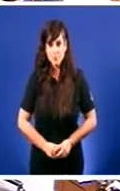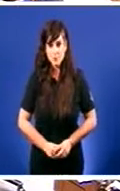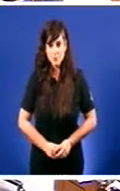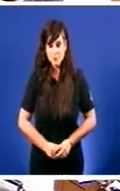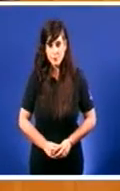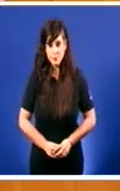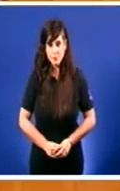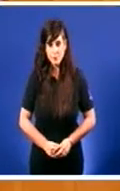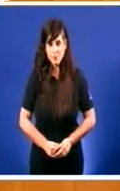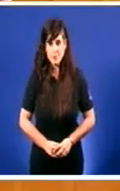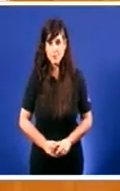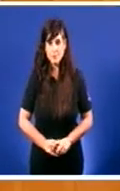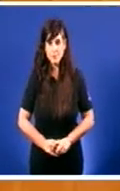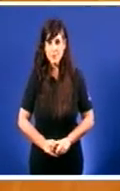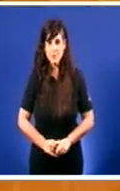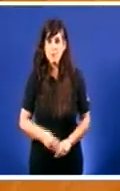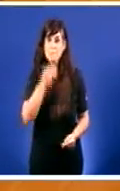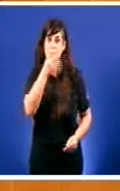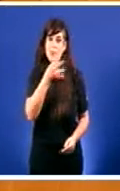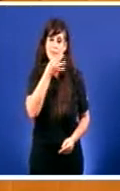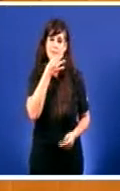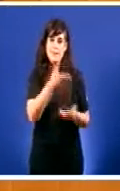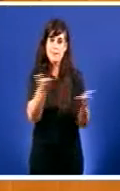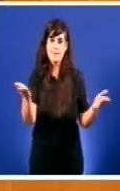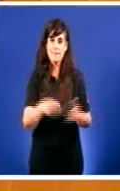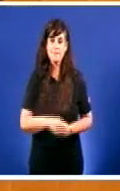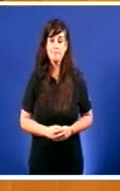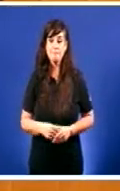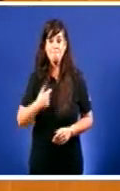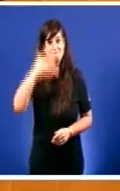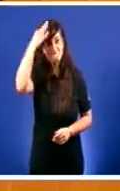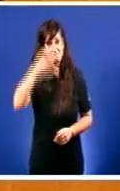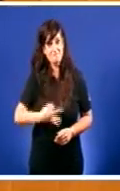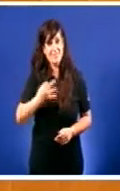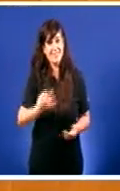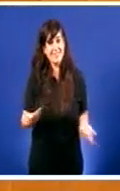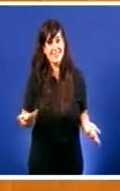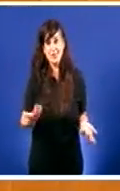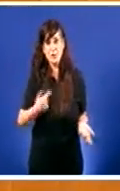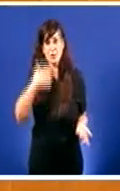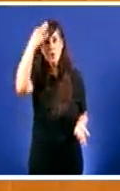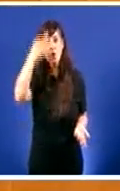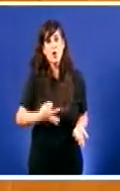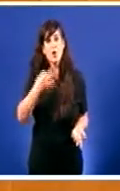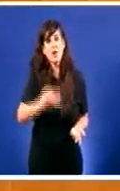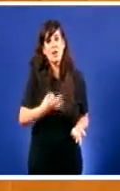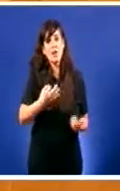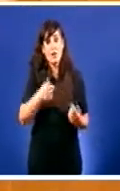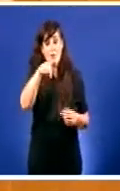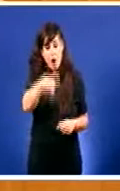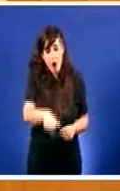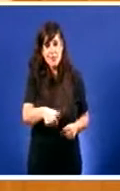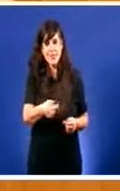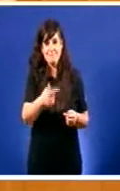Abertura Boa tarde Creo que Ainda non se fixeron citas literarias neste pleno